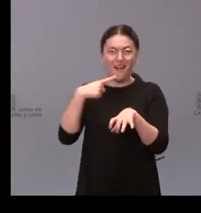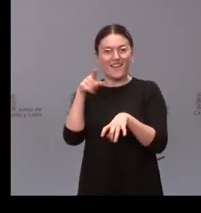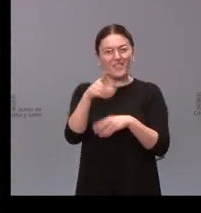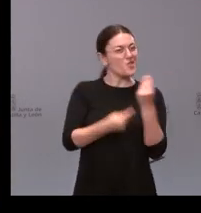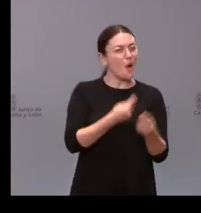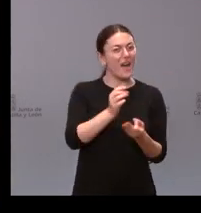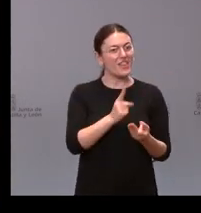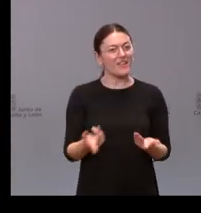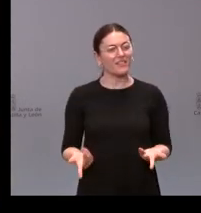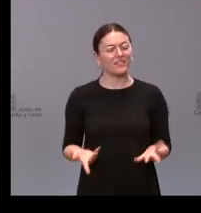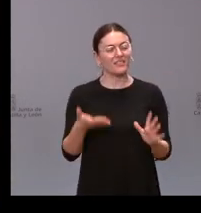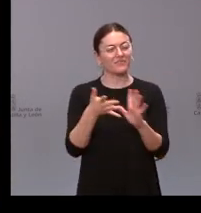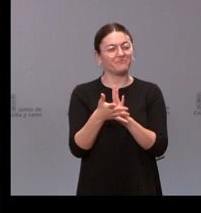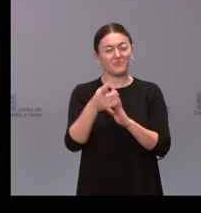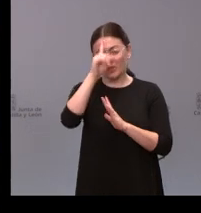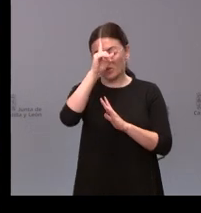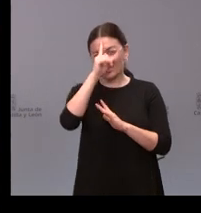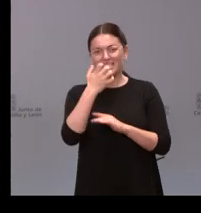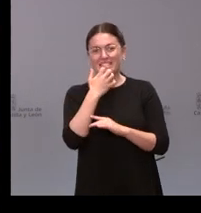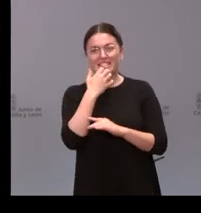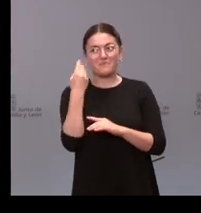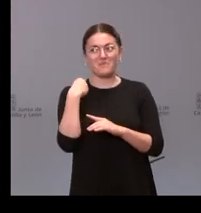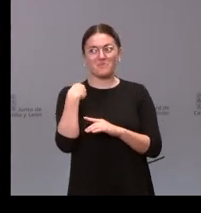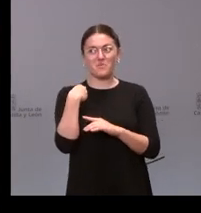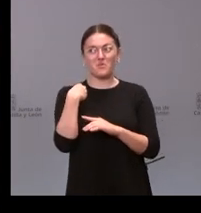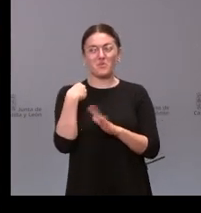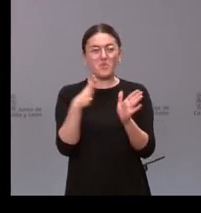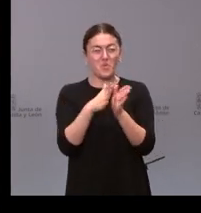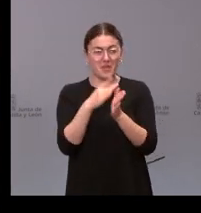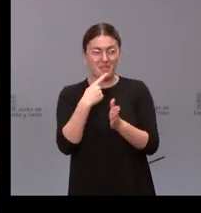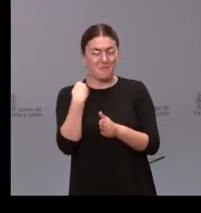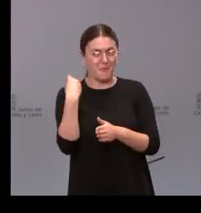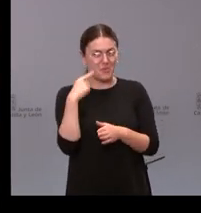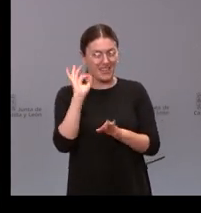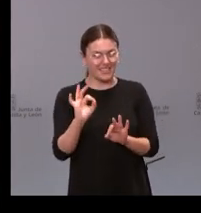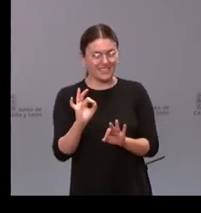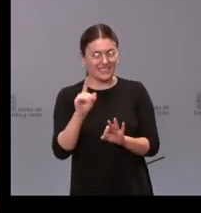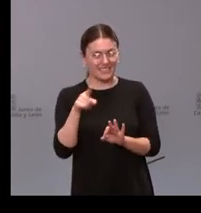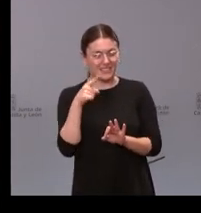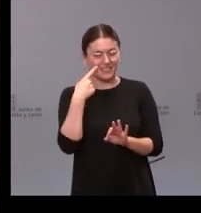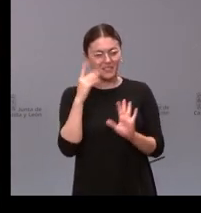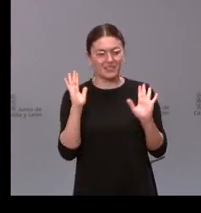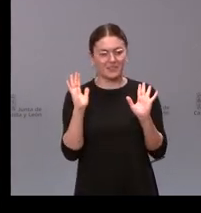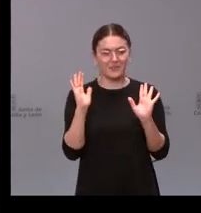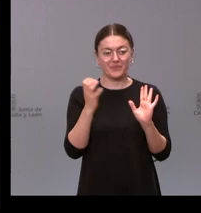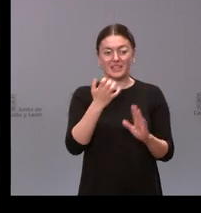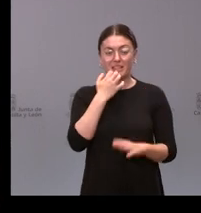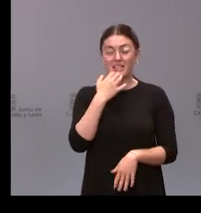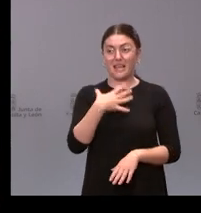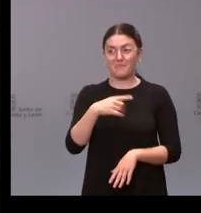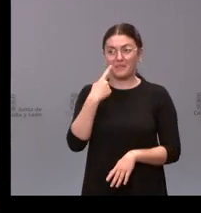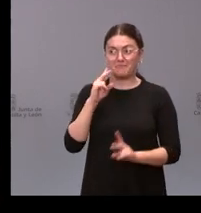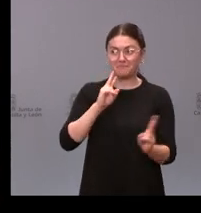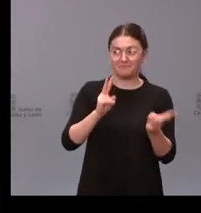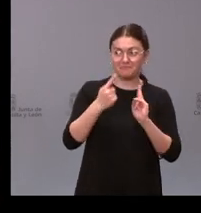me puede confirmar Sergio si iba más bien la pregunta por ese cambio así que si lo puede contestar en los